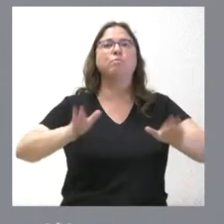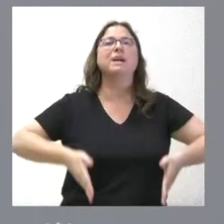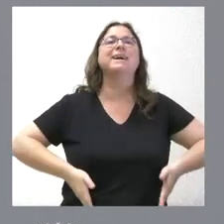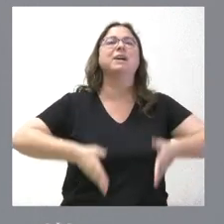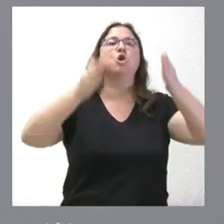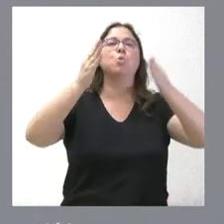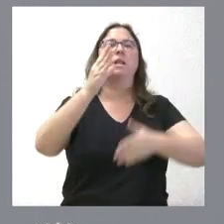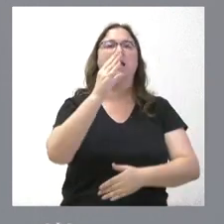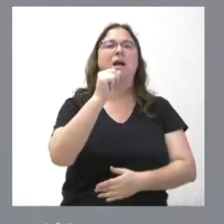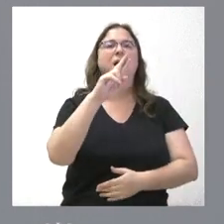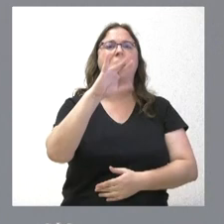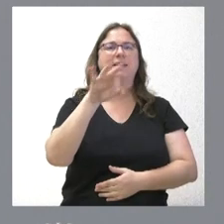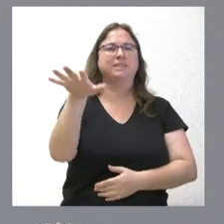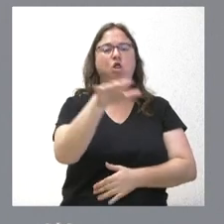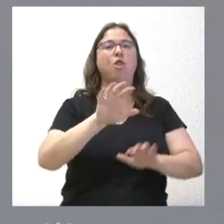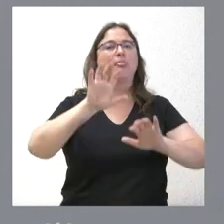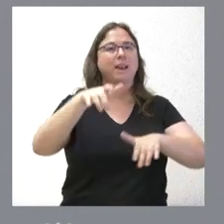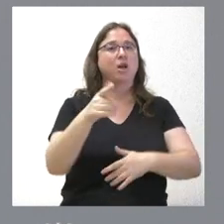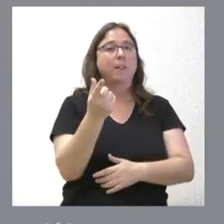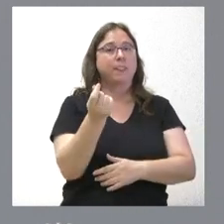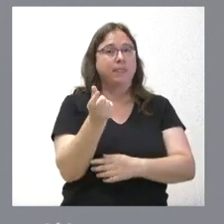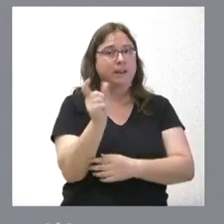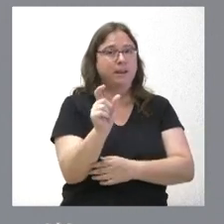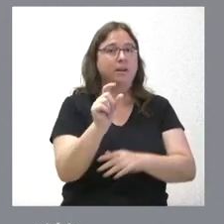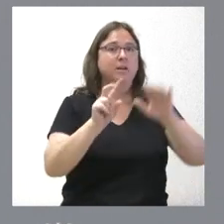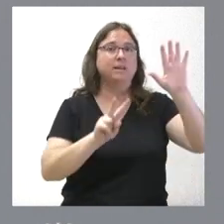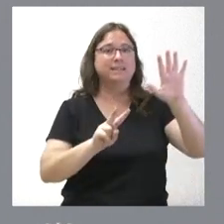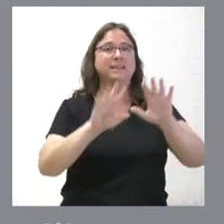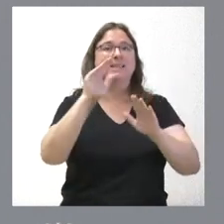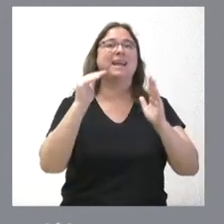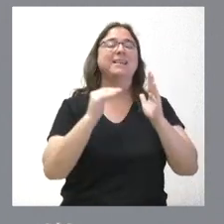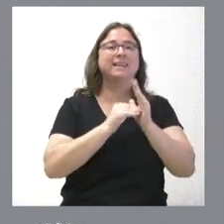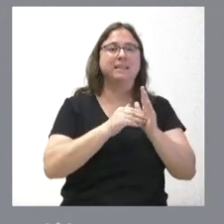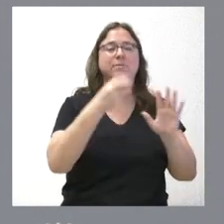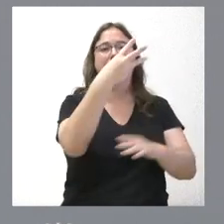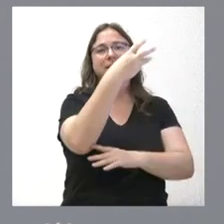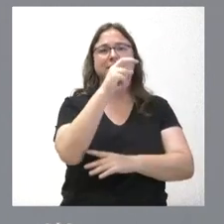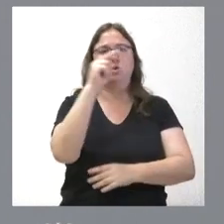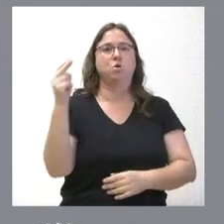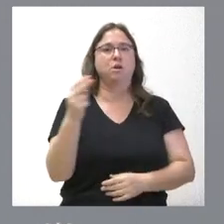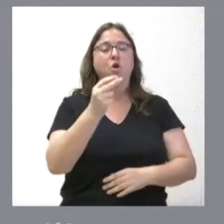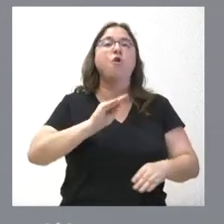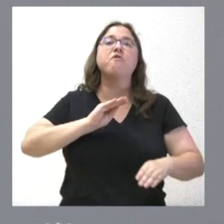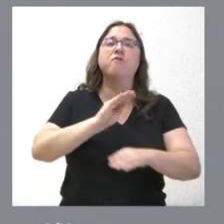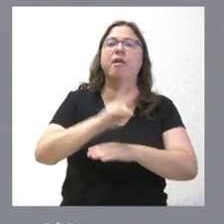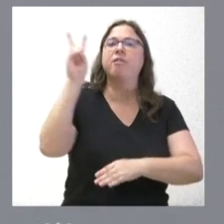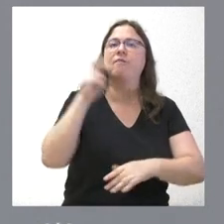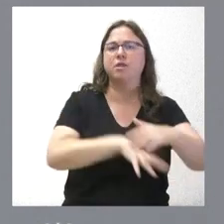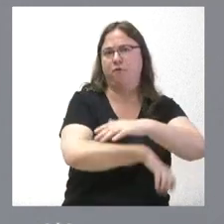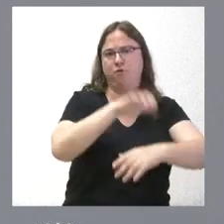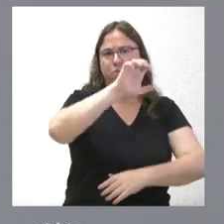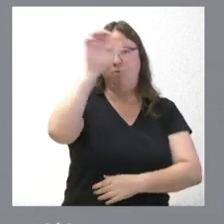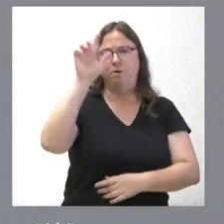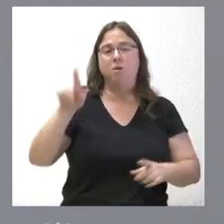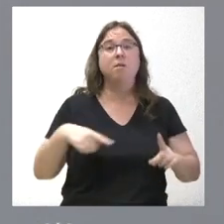del Cares, en León. El importe es de 73.600 euros. También se financian con fondos europeos y